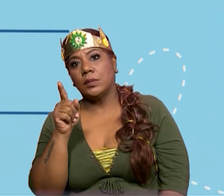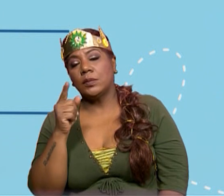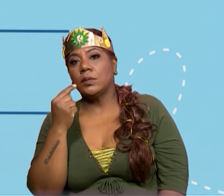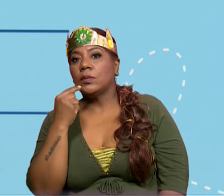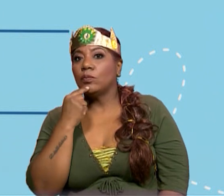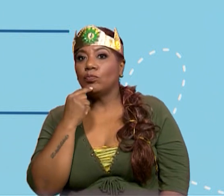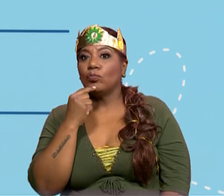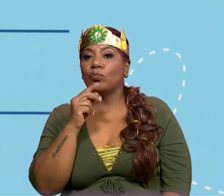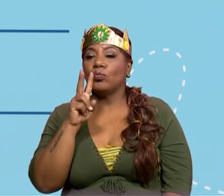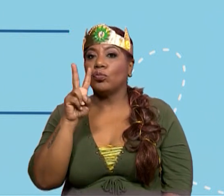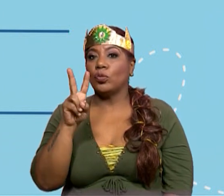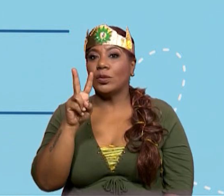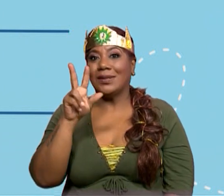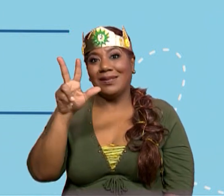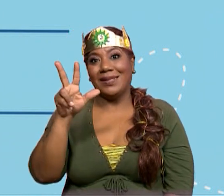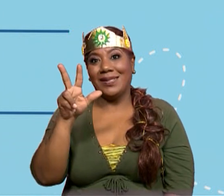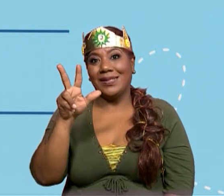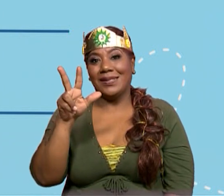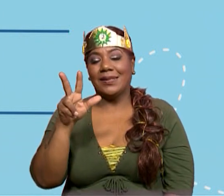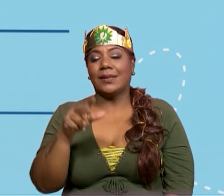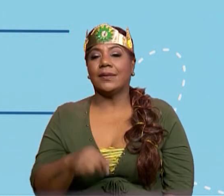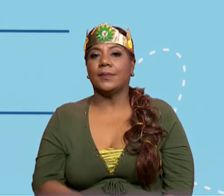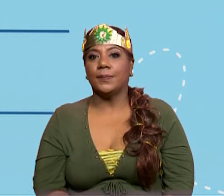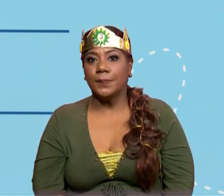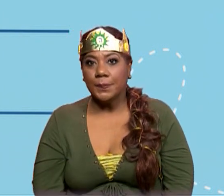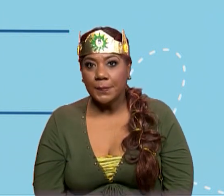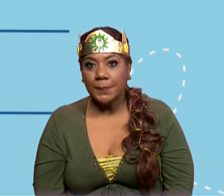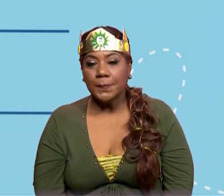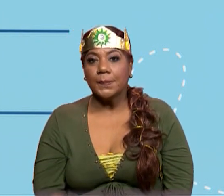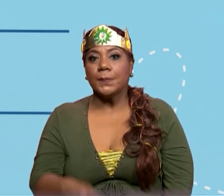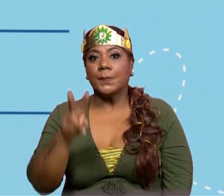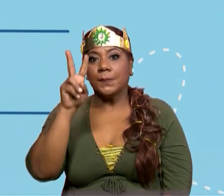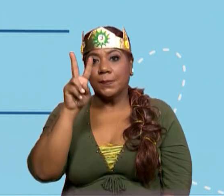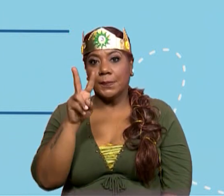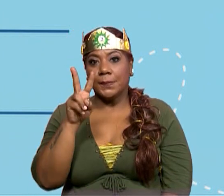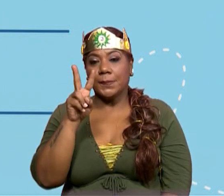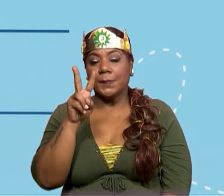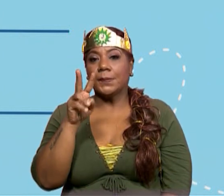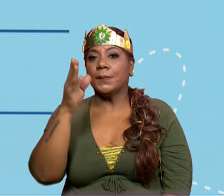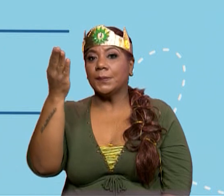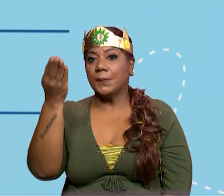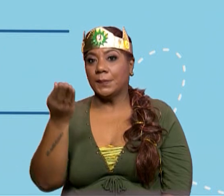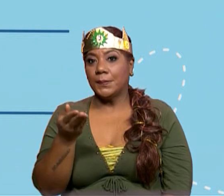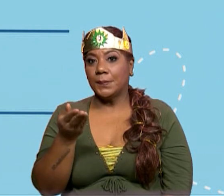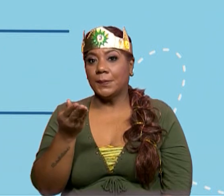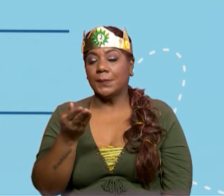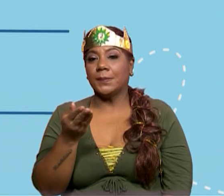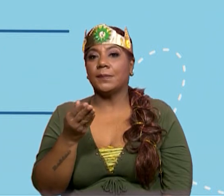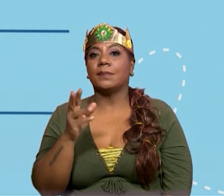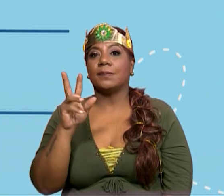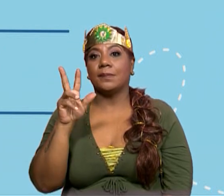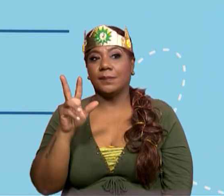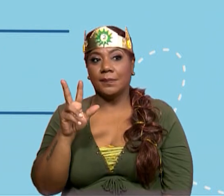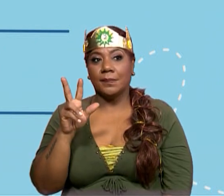He tomado dos. Ese es mi numerador. Las partes que están coloreadas.